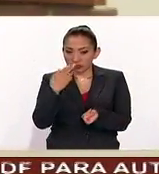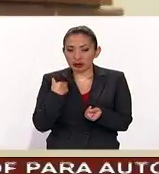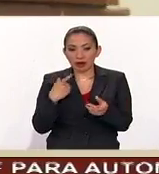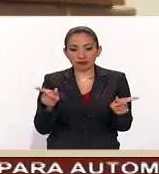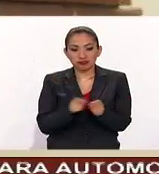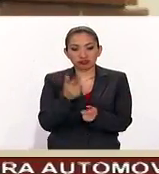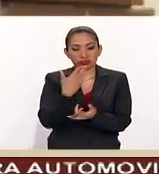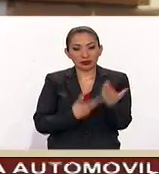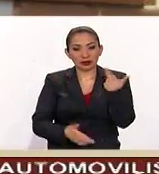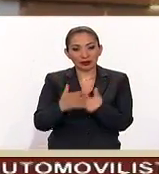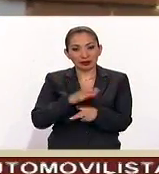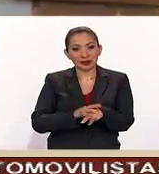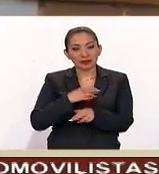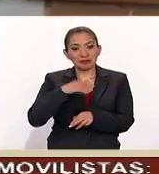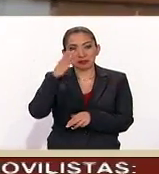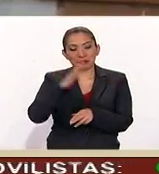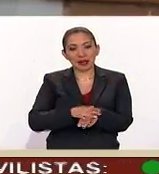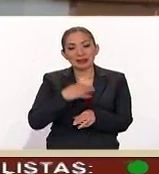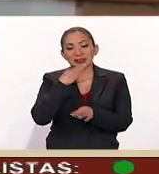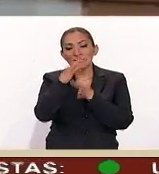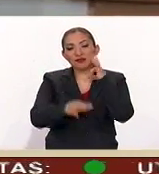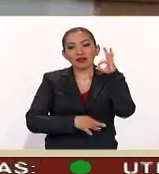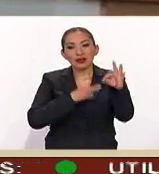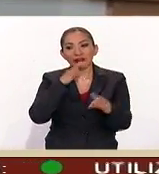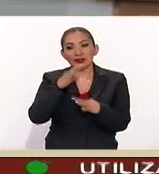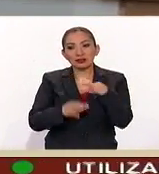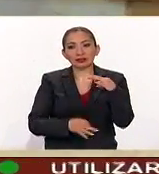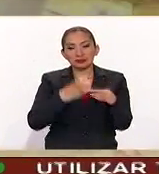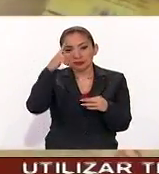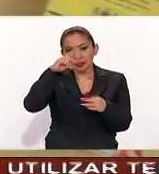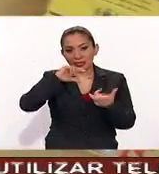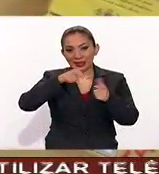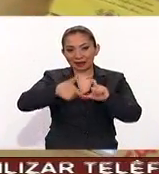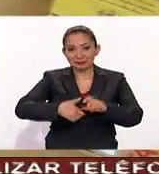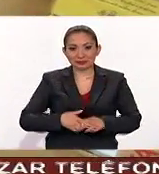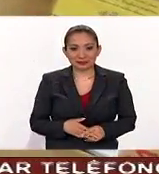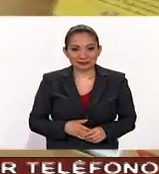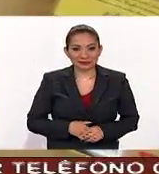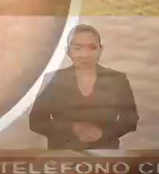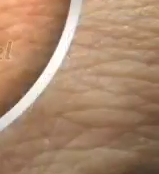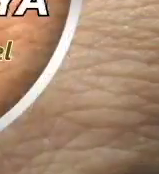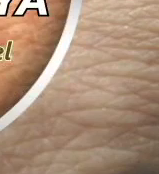Vamos a hacer una breve pausa, regresamos con más información. Esto es México al Día.